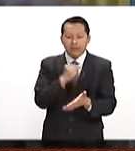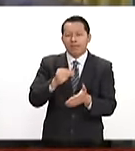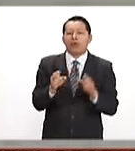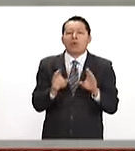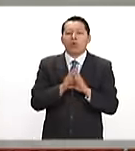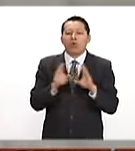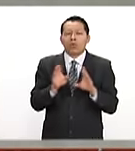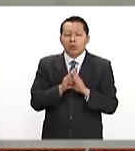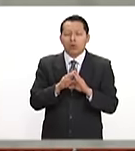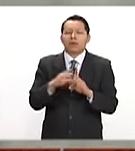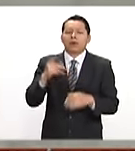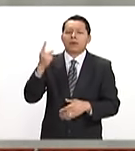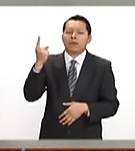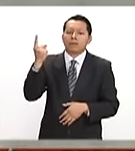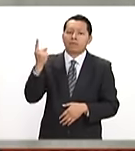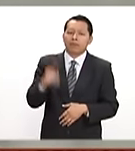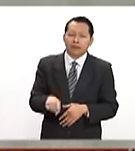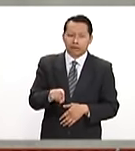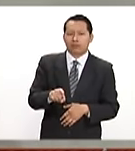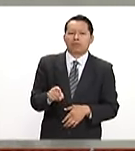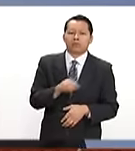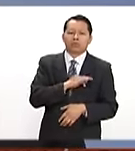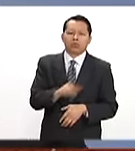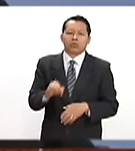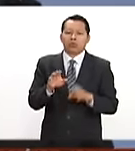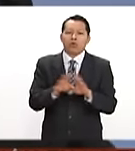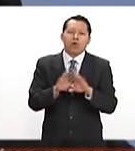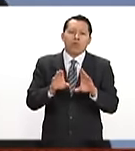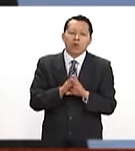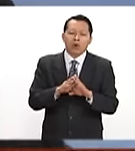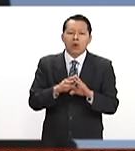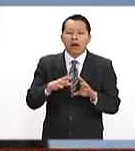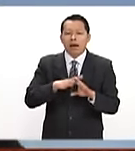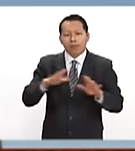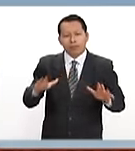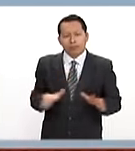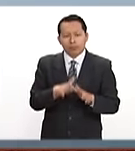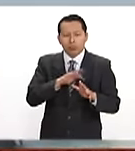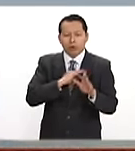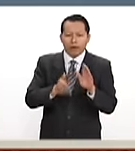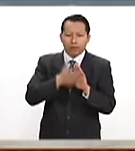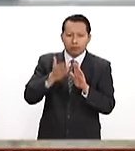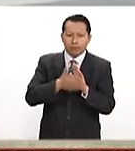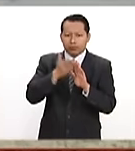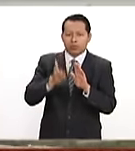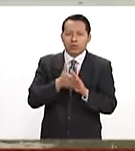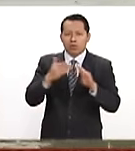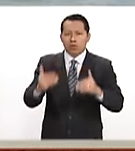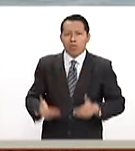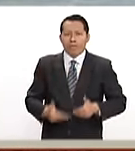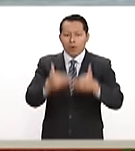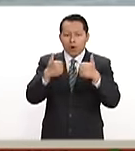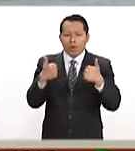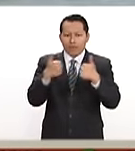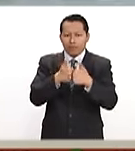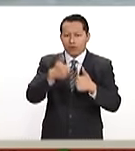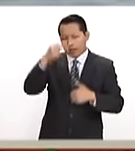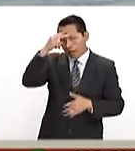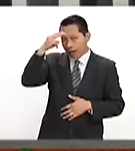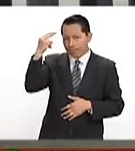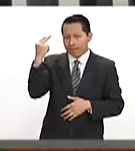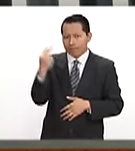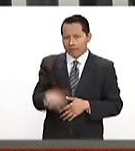de órdenes ejecutivas para impulsar la construcción de un muro en la frontera con México, que es